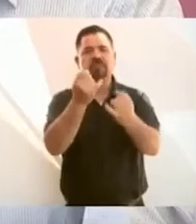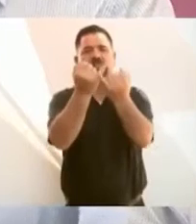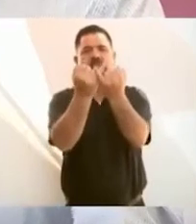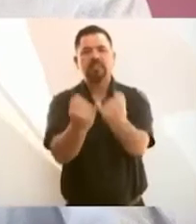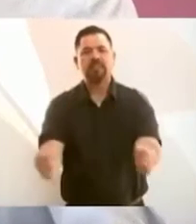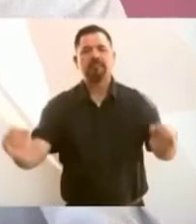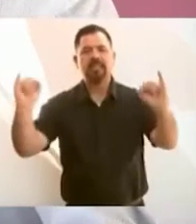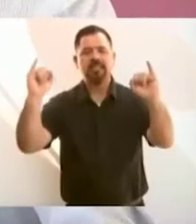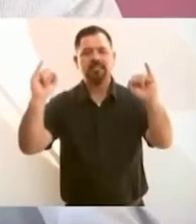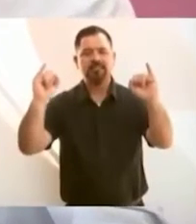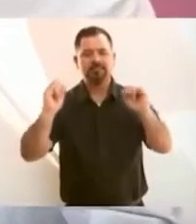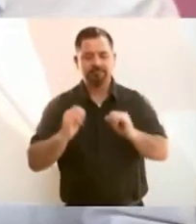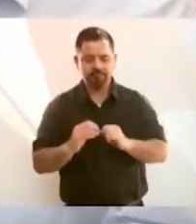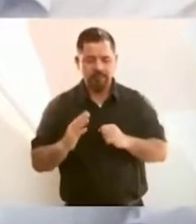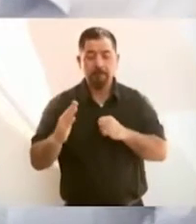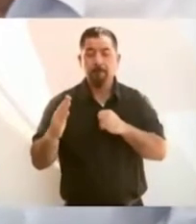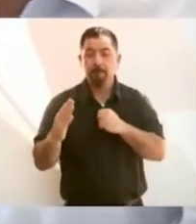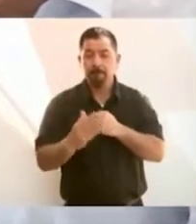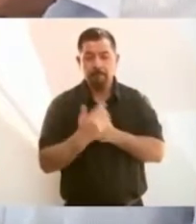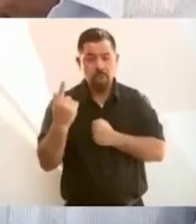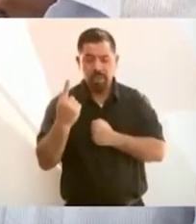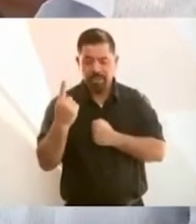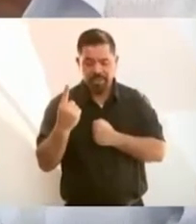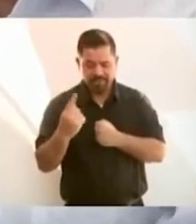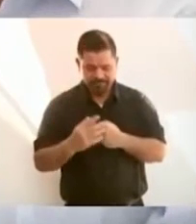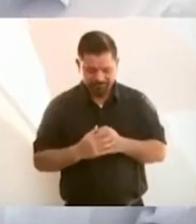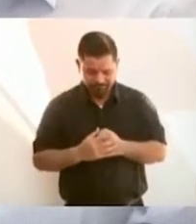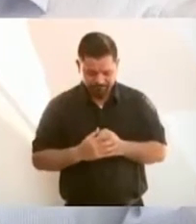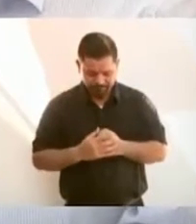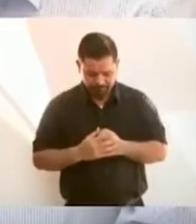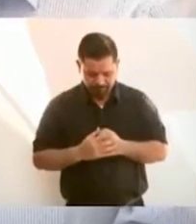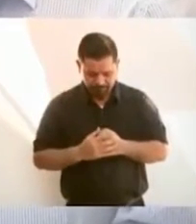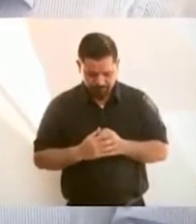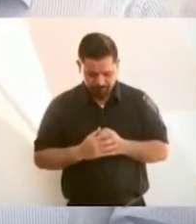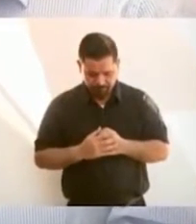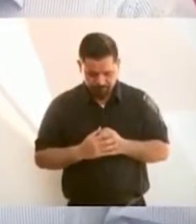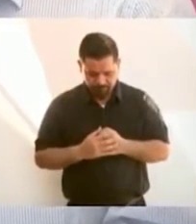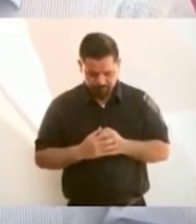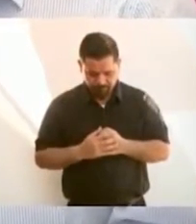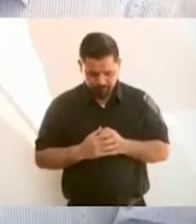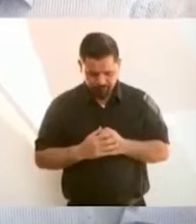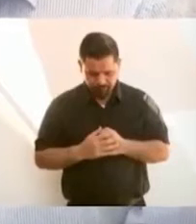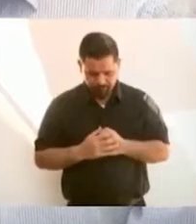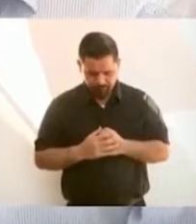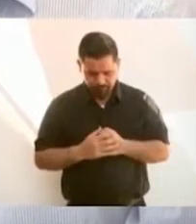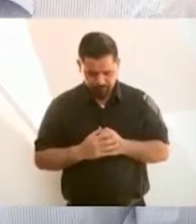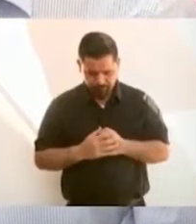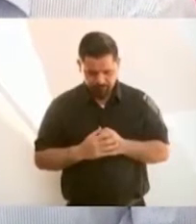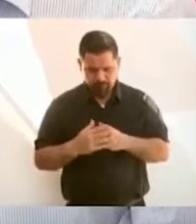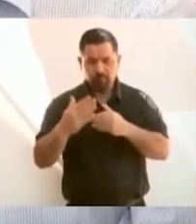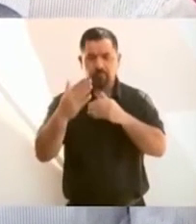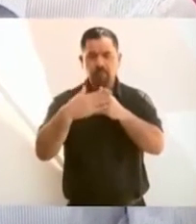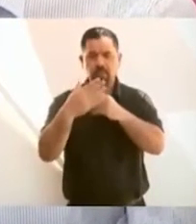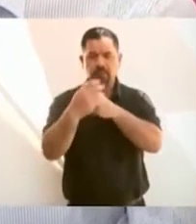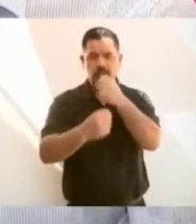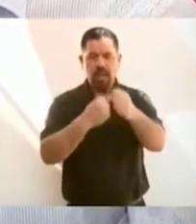porque en 2021